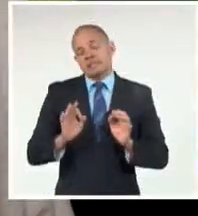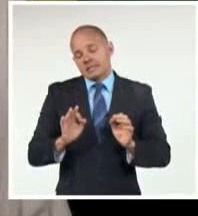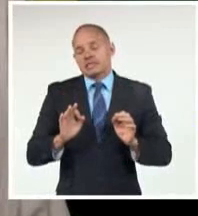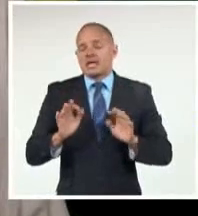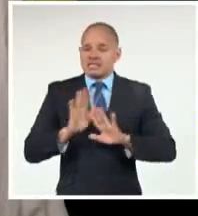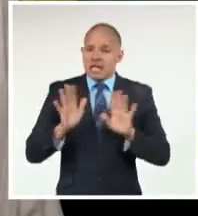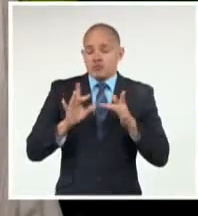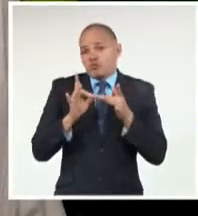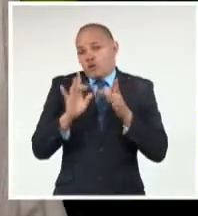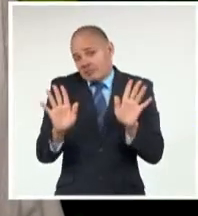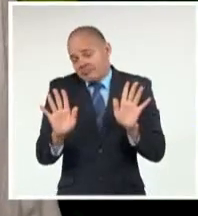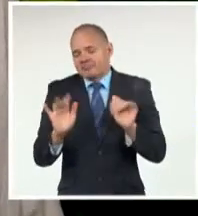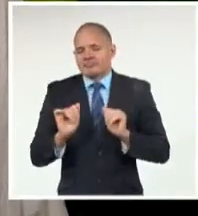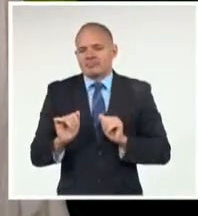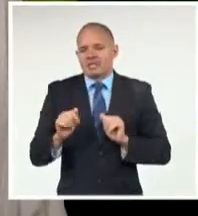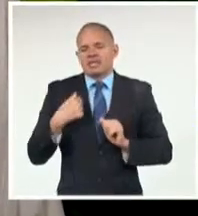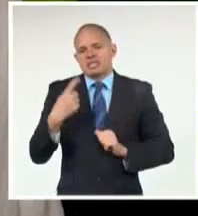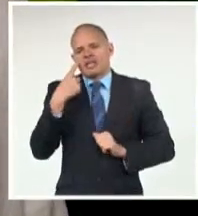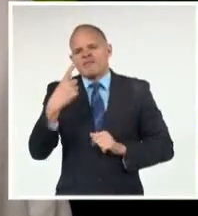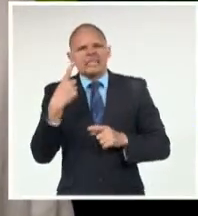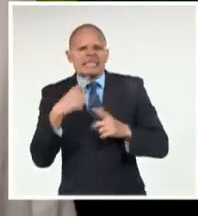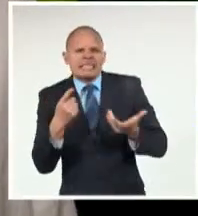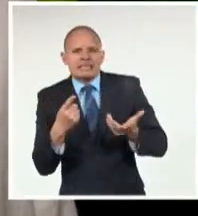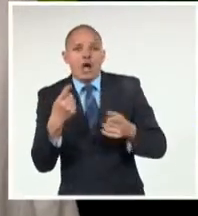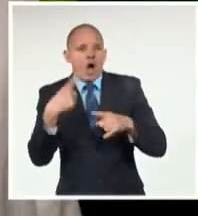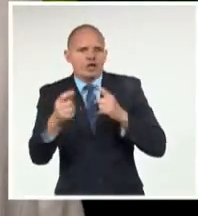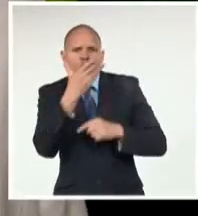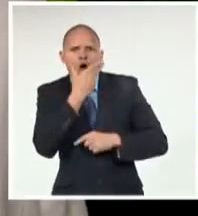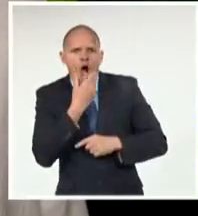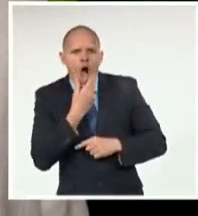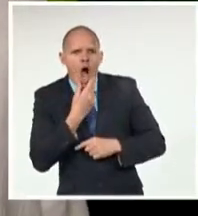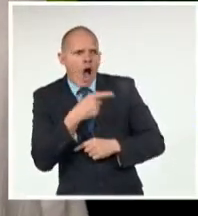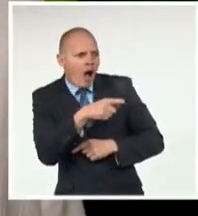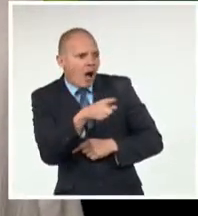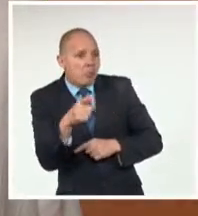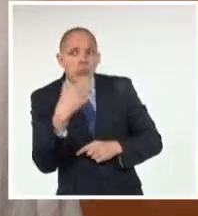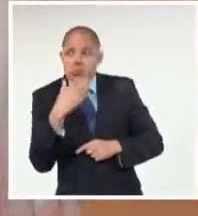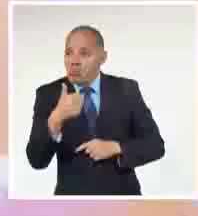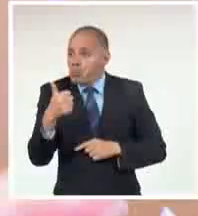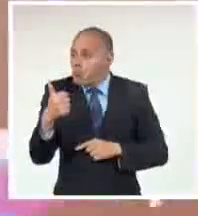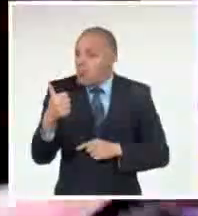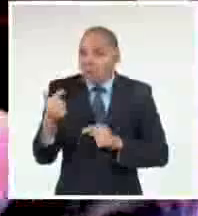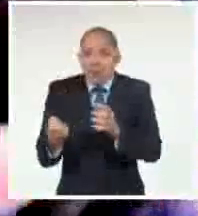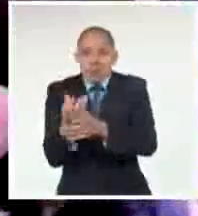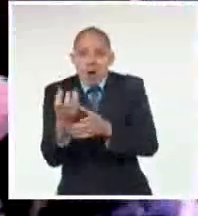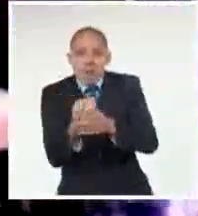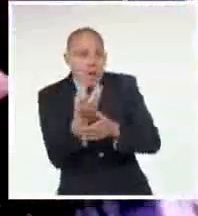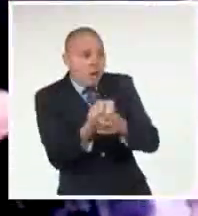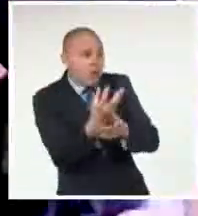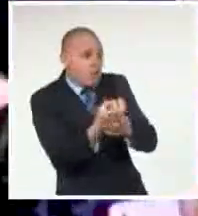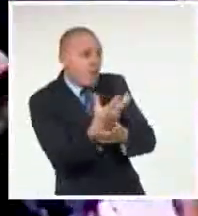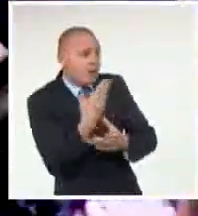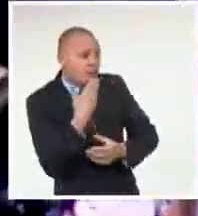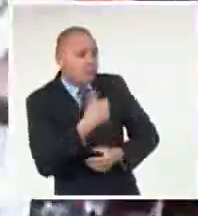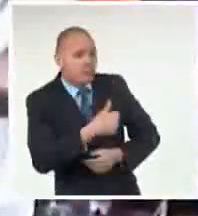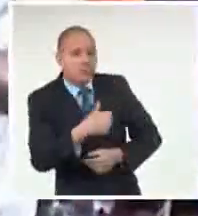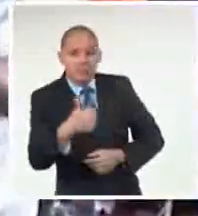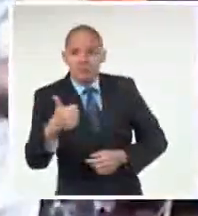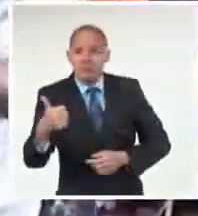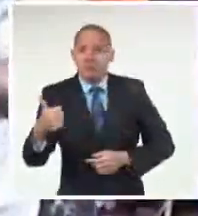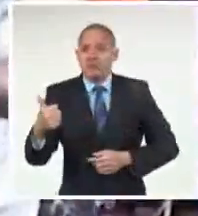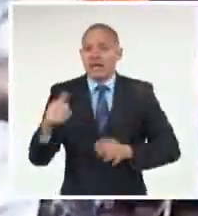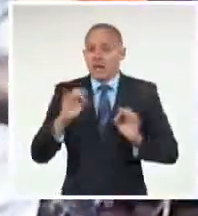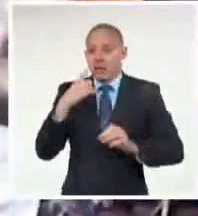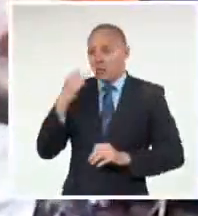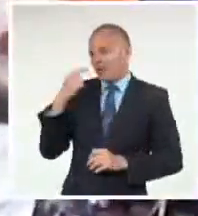suerte De ver El surgimiento Y desarrollo De la Trubuntivite Voto por pasar De moda